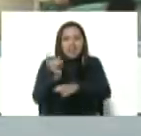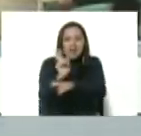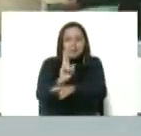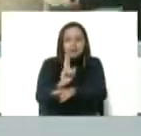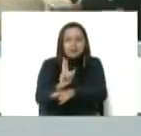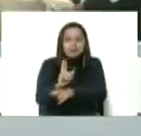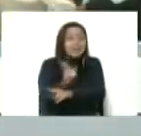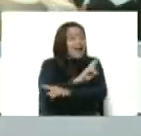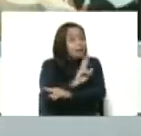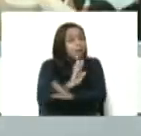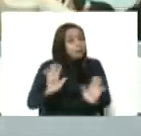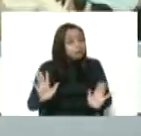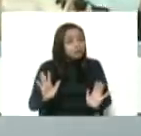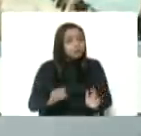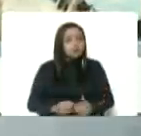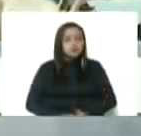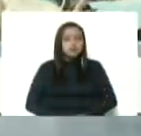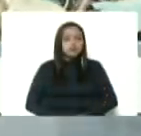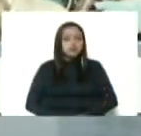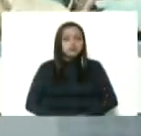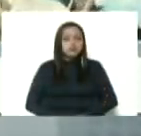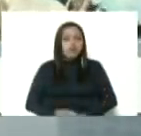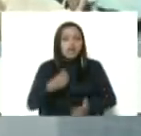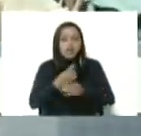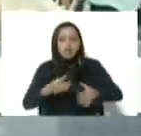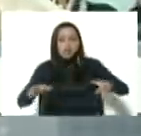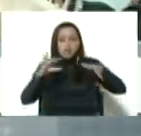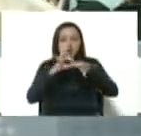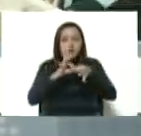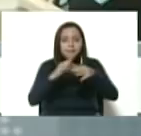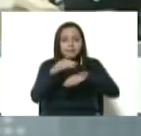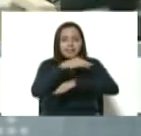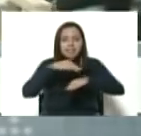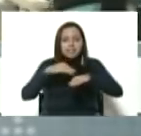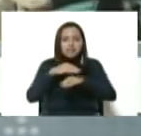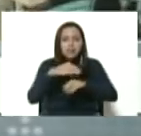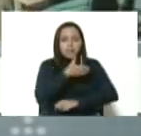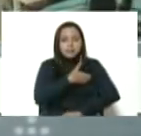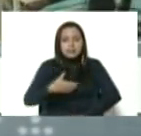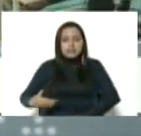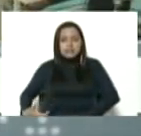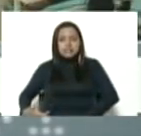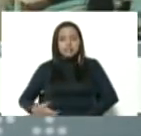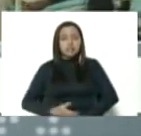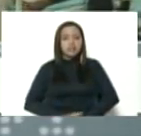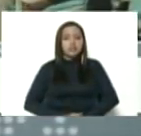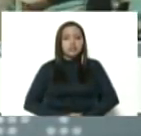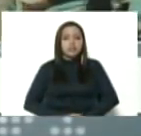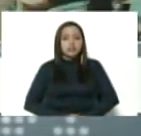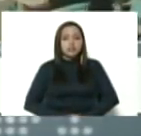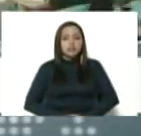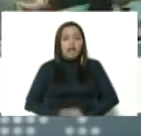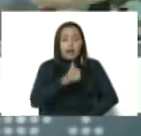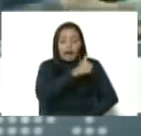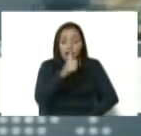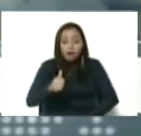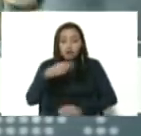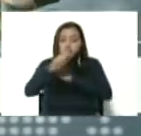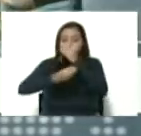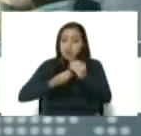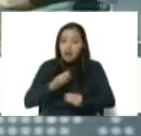Inmediato, inmediato. Ahí articulo al ministro de la Presidencia, general Jorge Márquez, para que cada una de estas cosas,